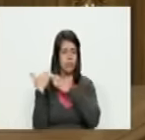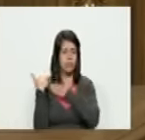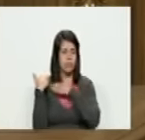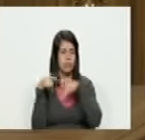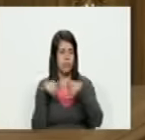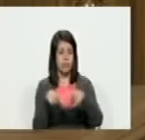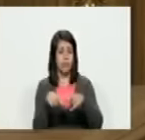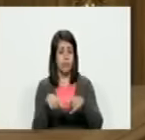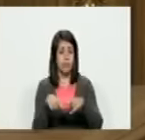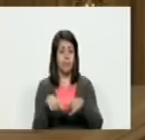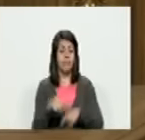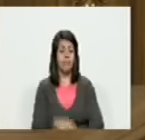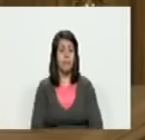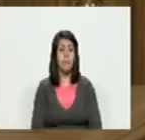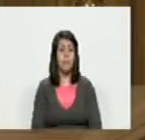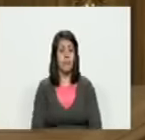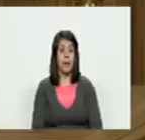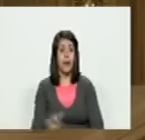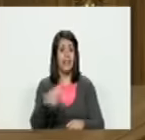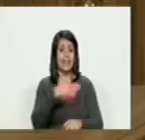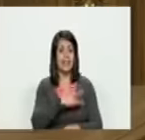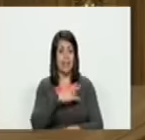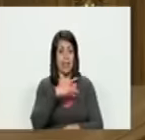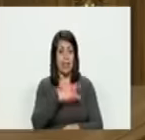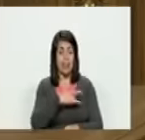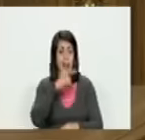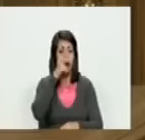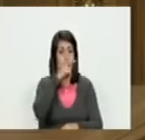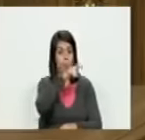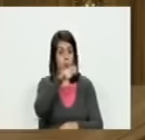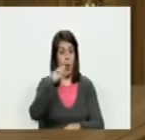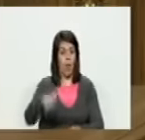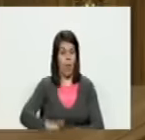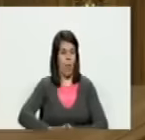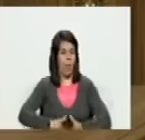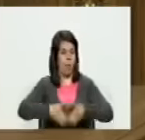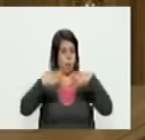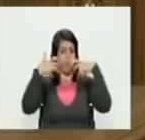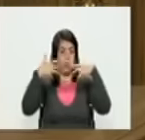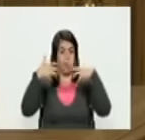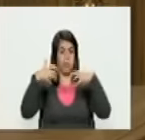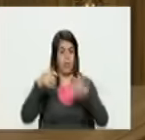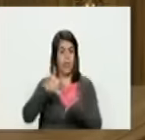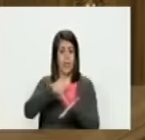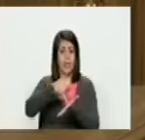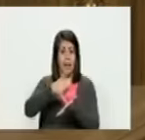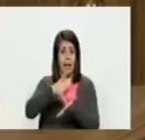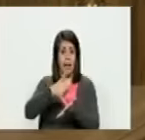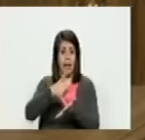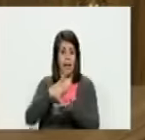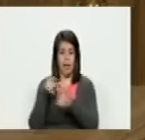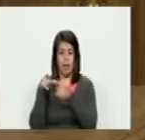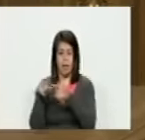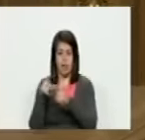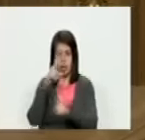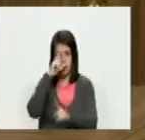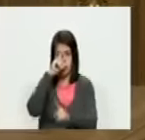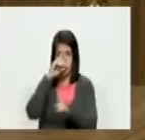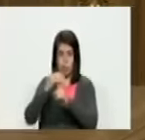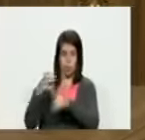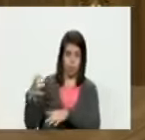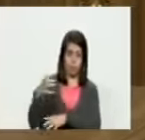de explotar los resentimientos de la población civil para que el enemigo se debilite y ellos logren su objetivo